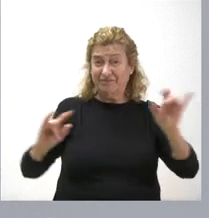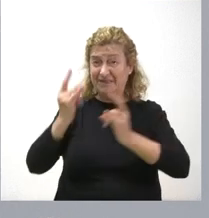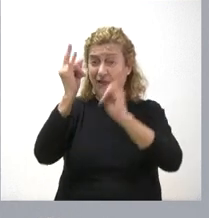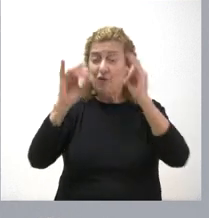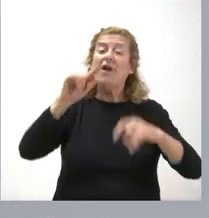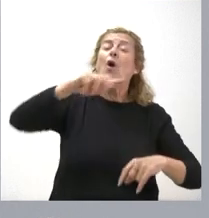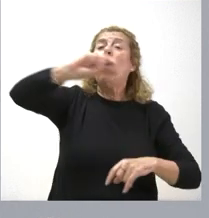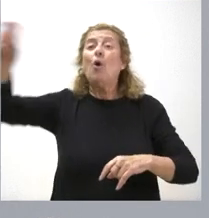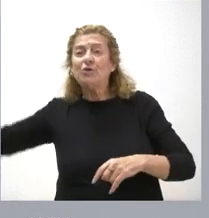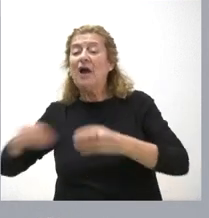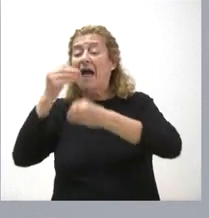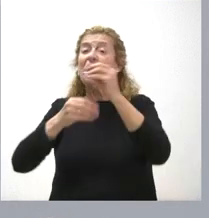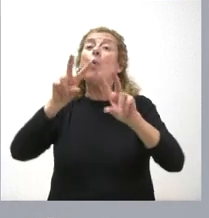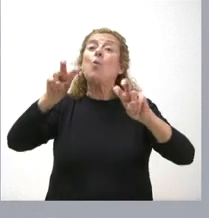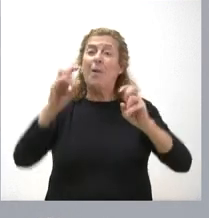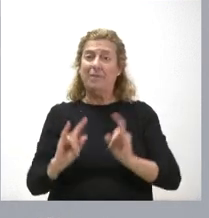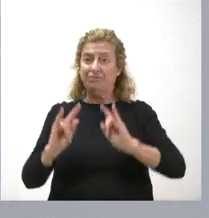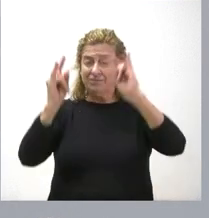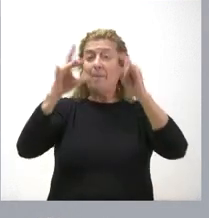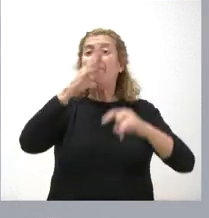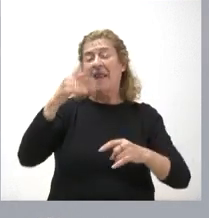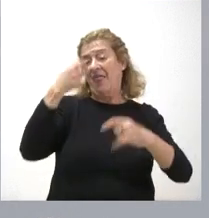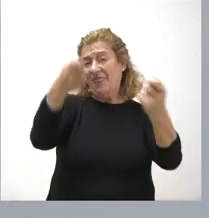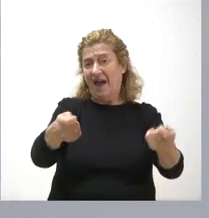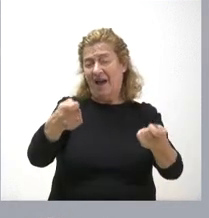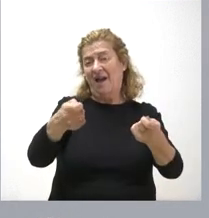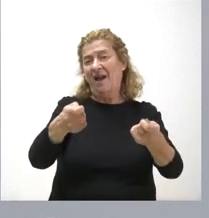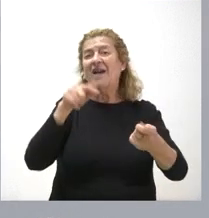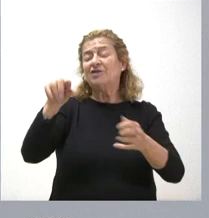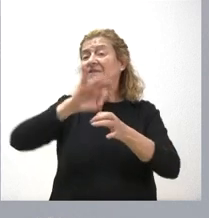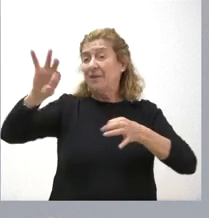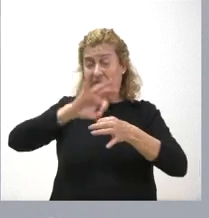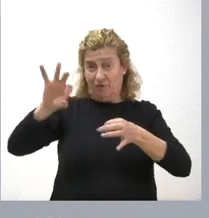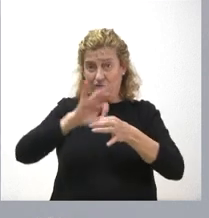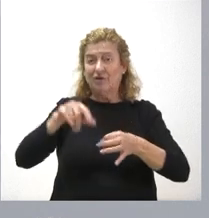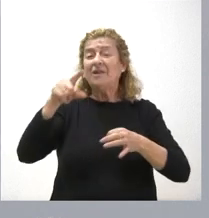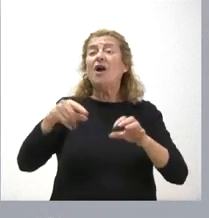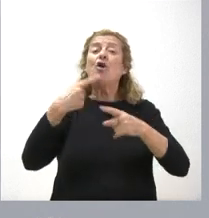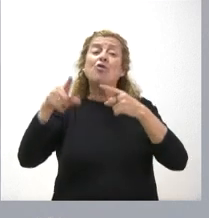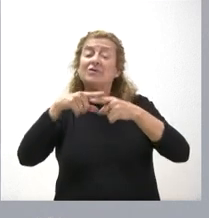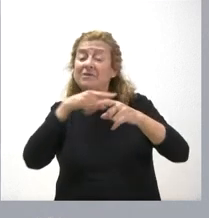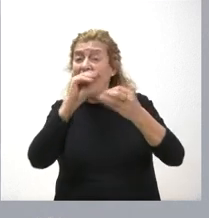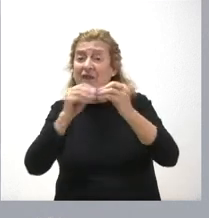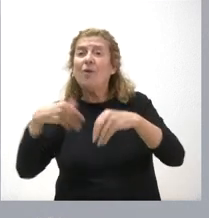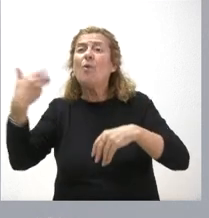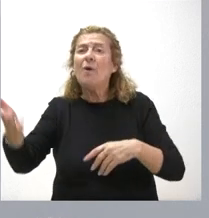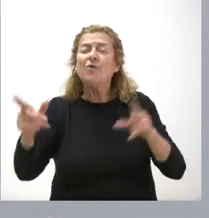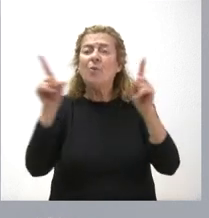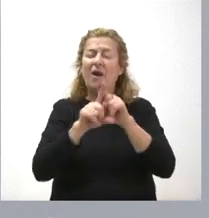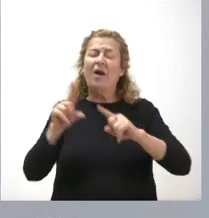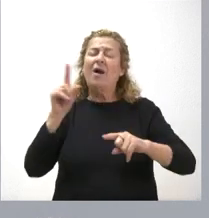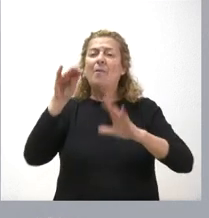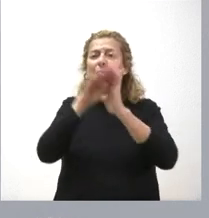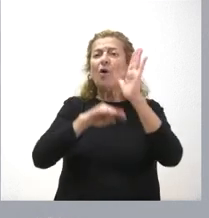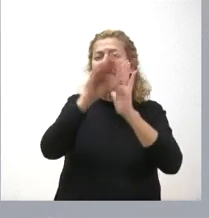ejecutar las nuevas infraestructuras necesarias para la prestación de estos servicios. Estas actuaciones entran en programas de depuración en municipios de